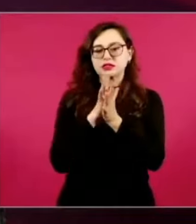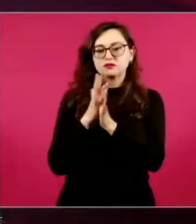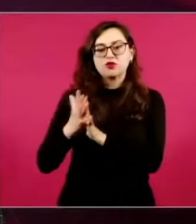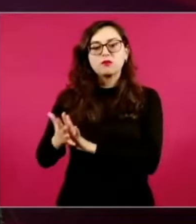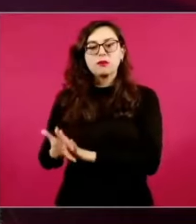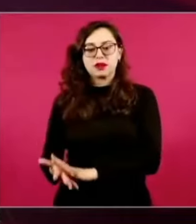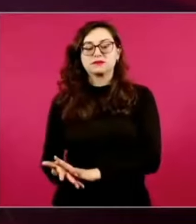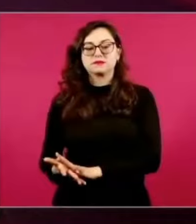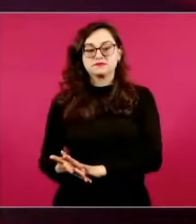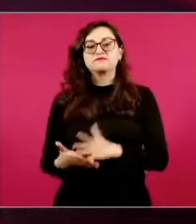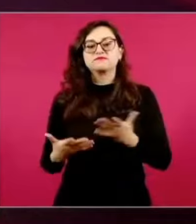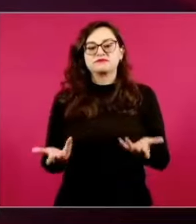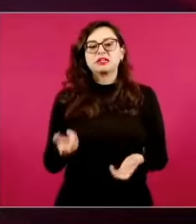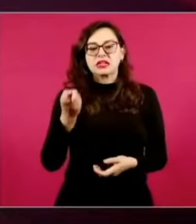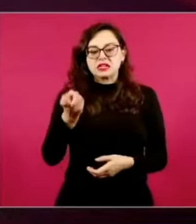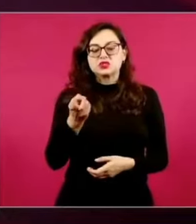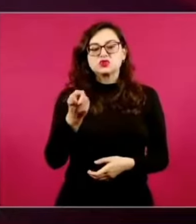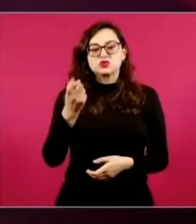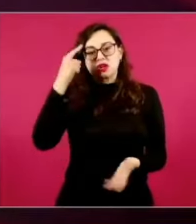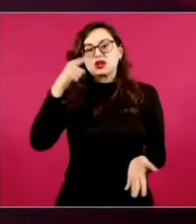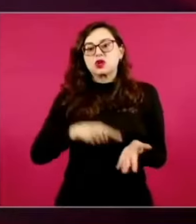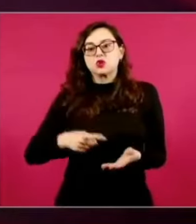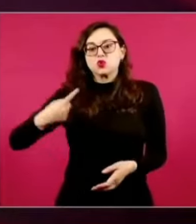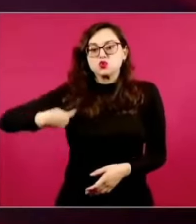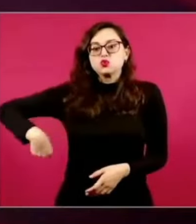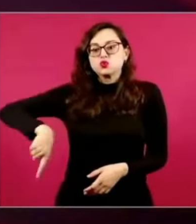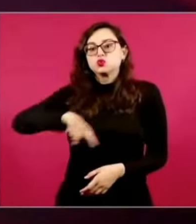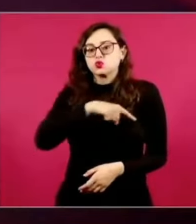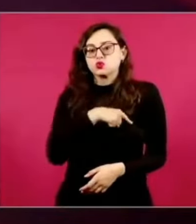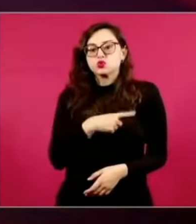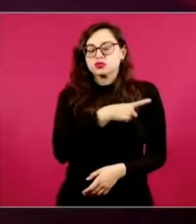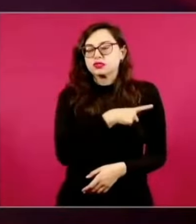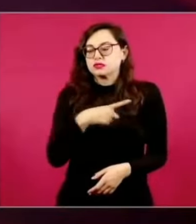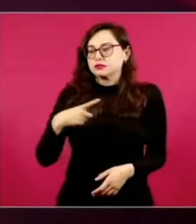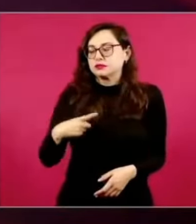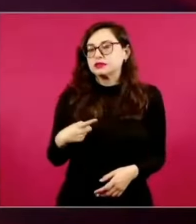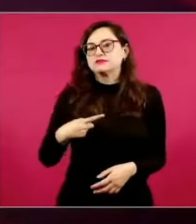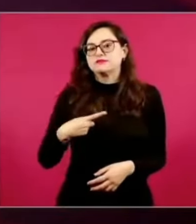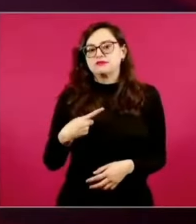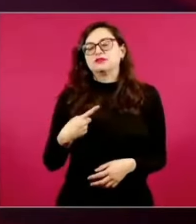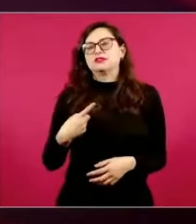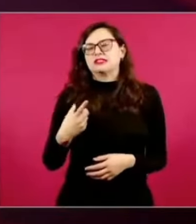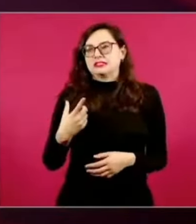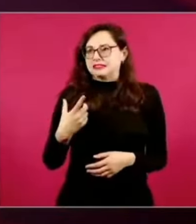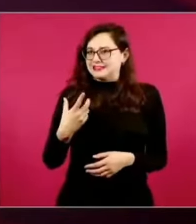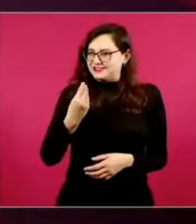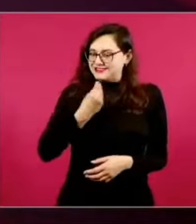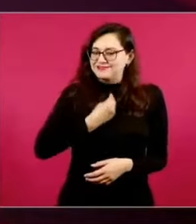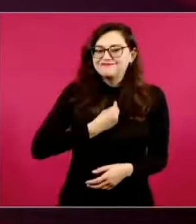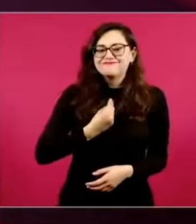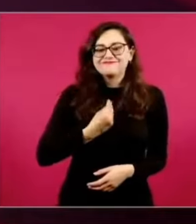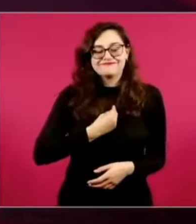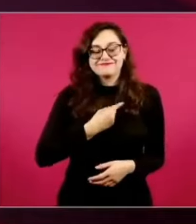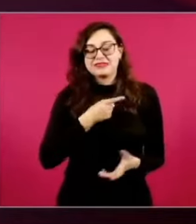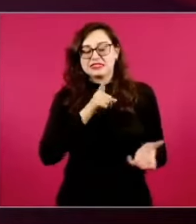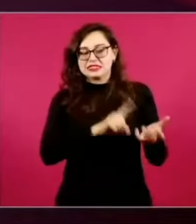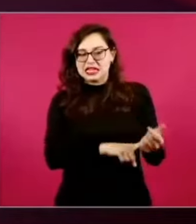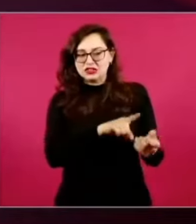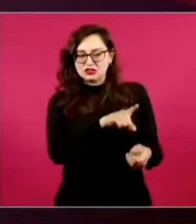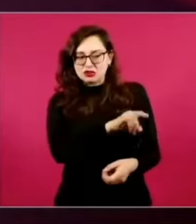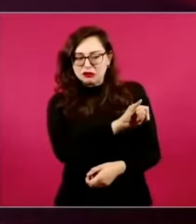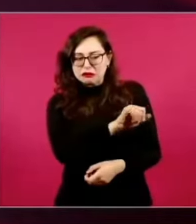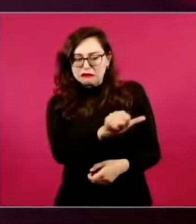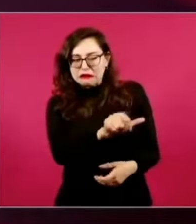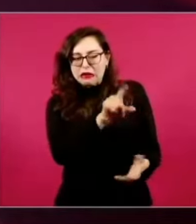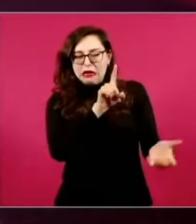creo que esa es la principal batalla que tenemos en este momento, donde los algoritmos, donde la inteligencia artificial,